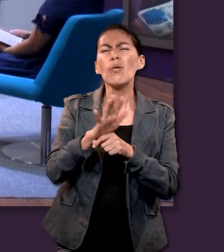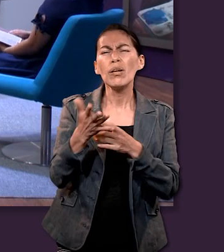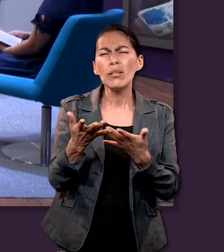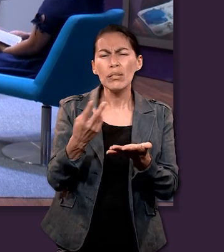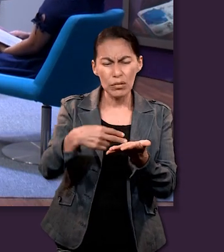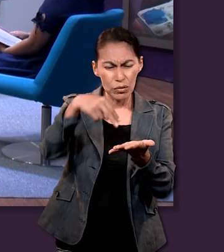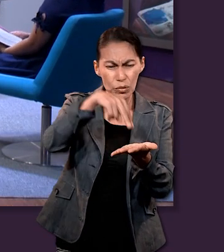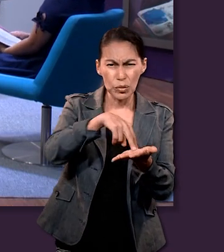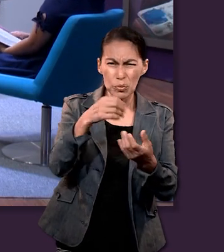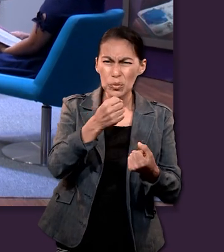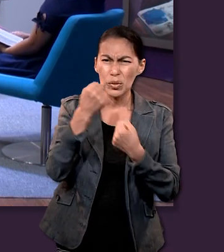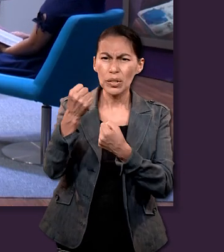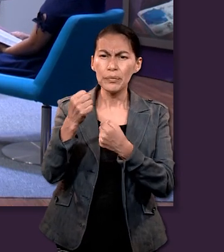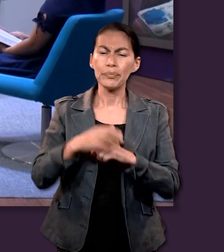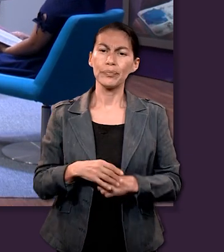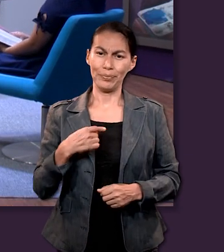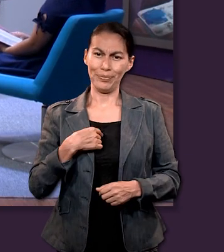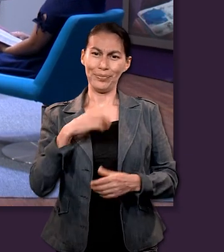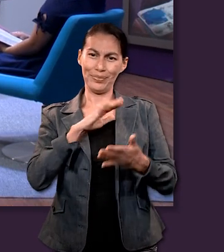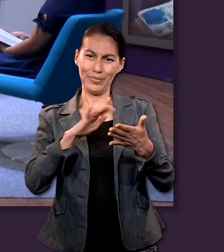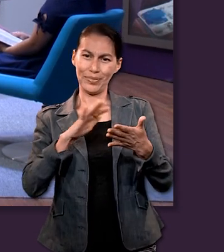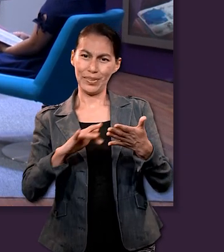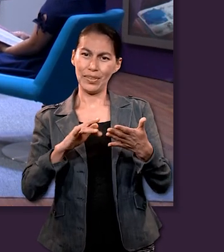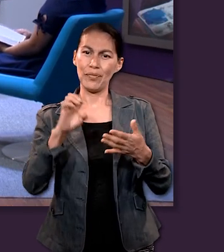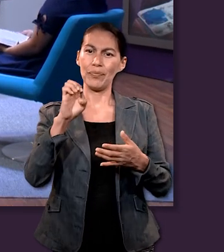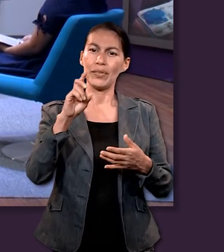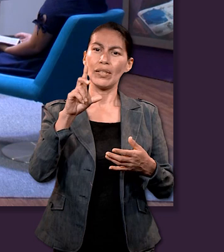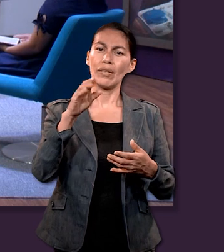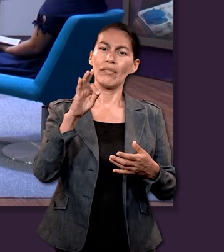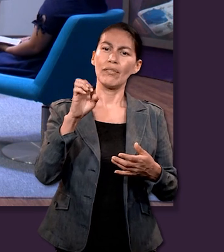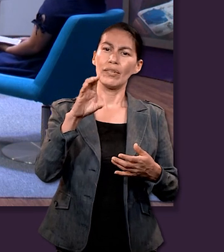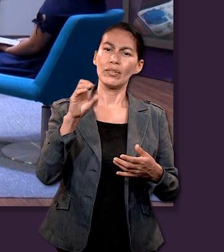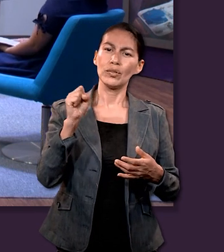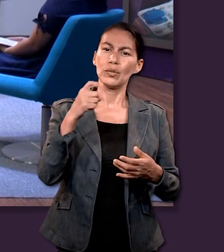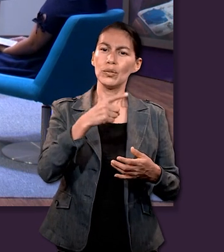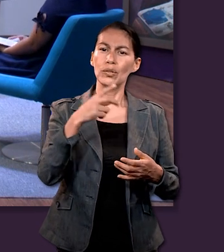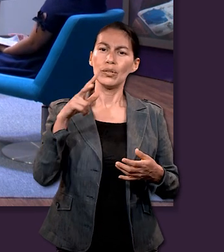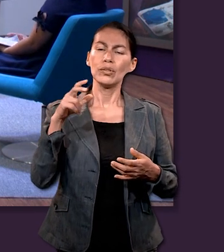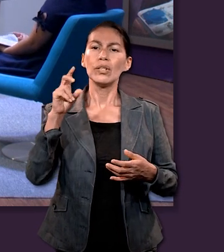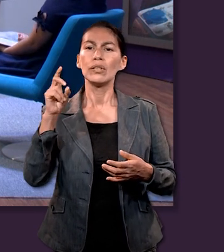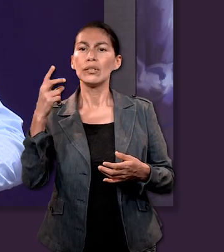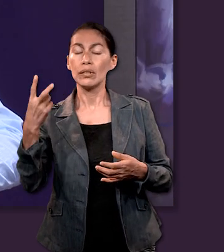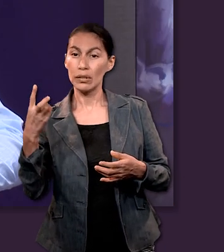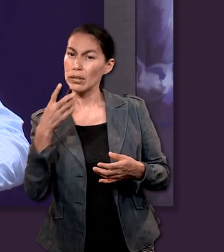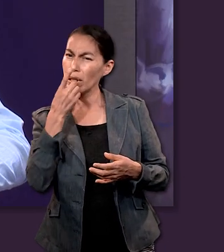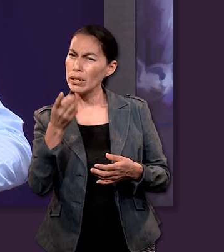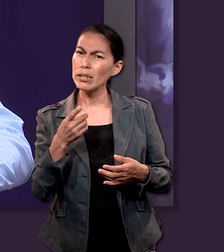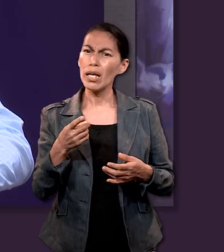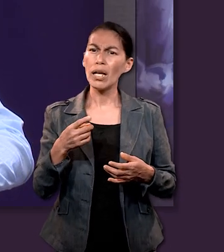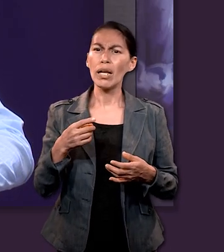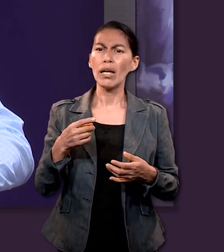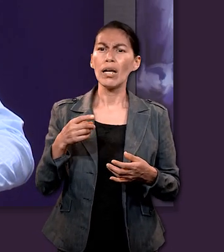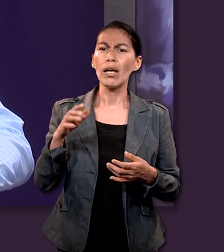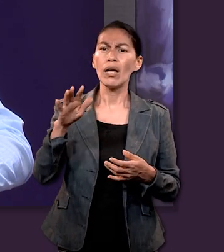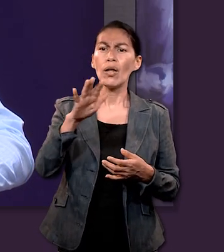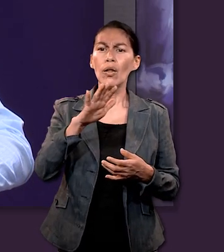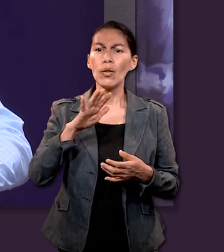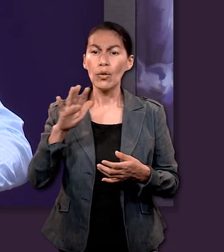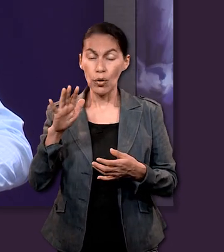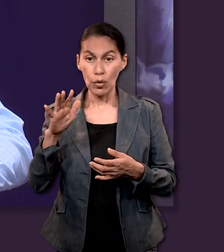que nos pueden enseñar sobre el poder que tiene la resurrección. Sí, yo lo leo. Efesios 1, 18 al 23 dice